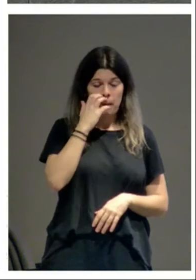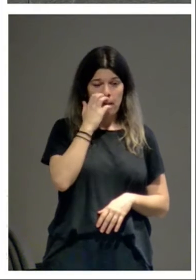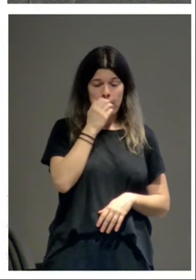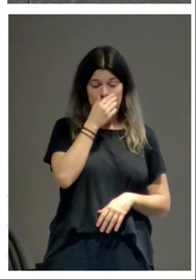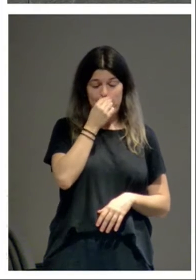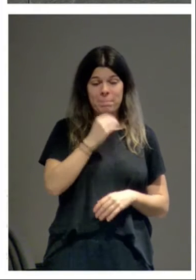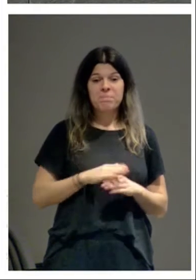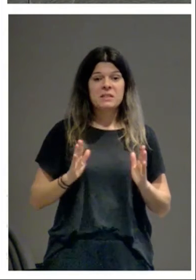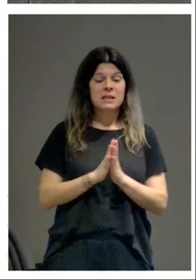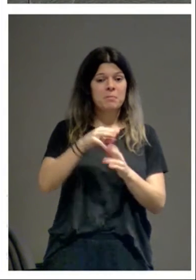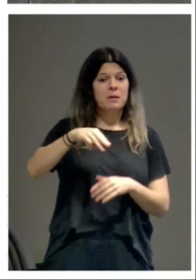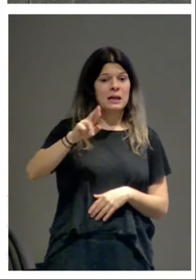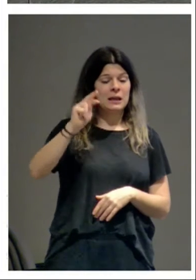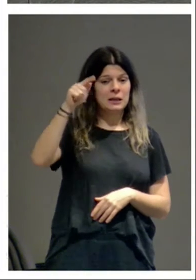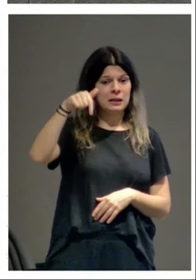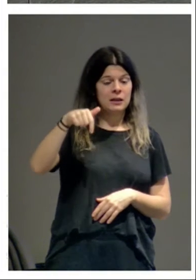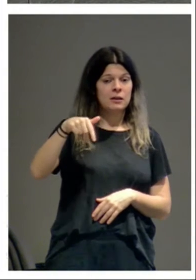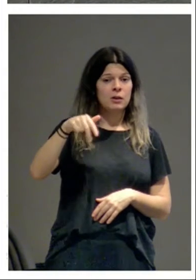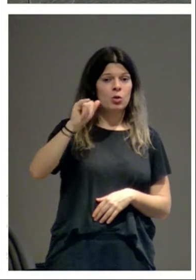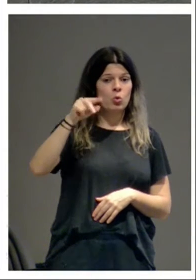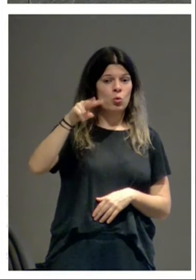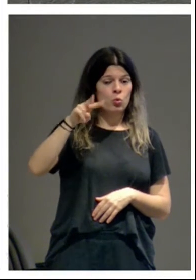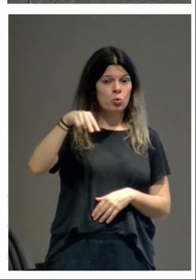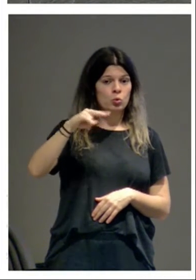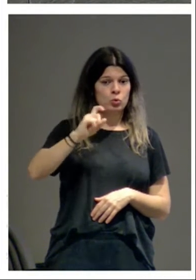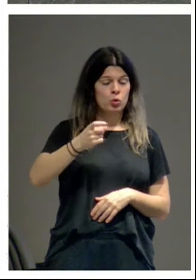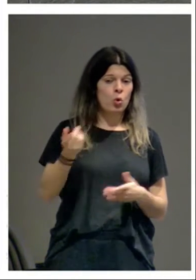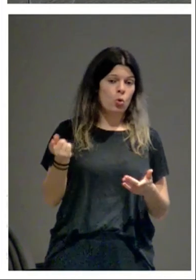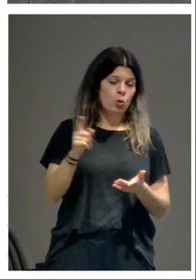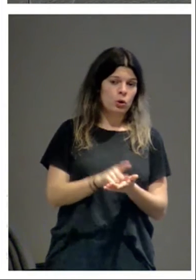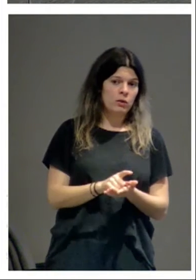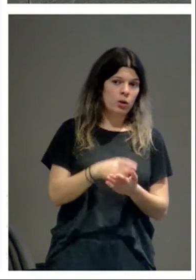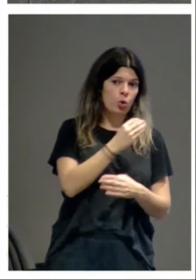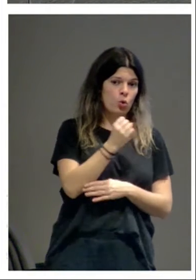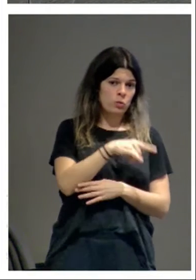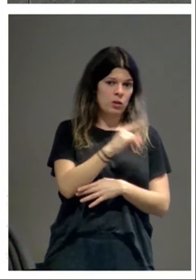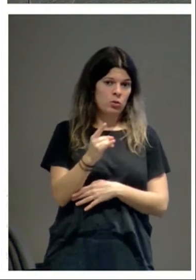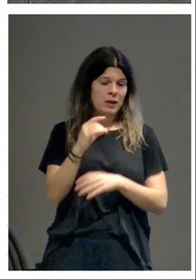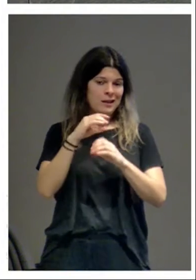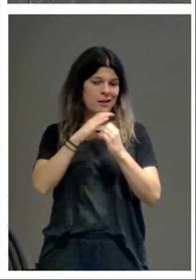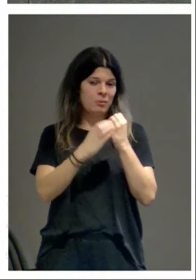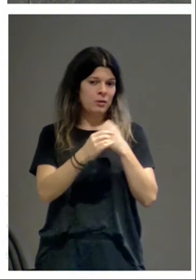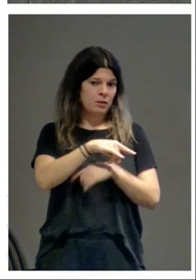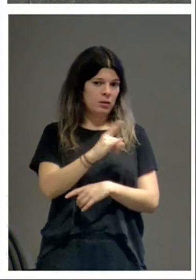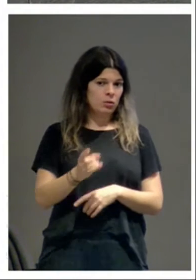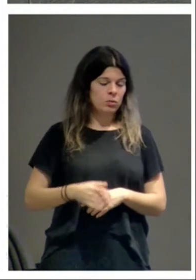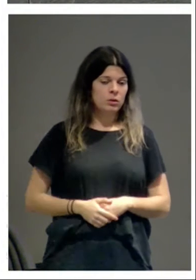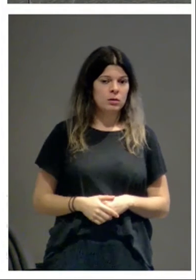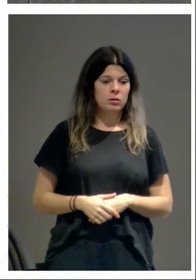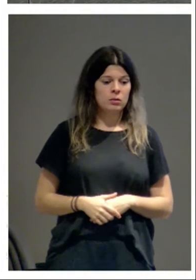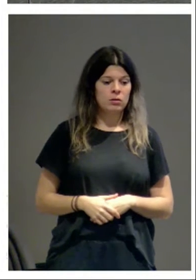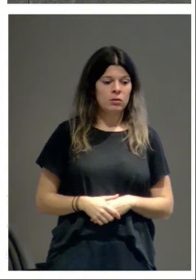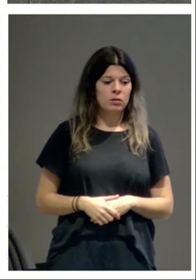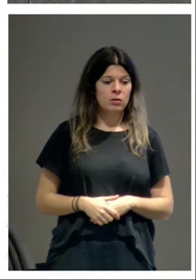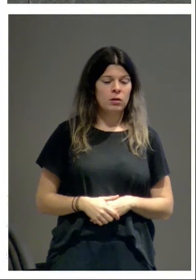Y en San Martín de Unx otra vez. Las columnas dobles con los capiteles dobles. Y, bueno, hemos